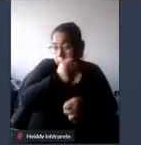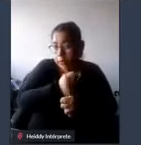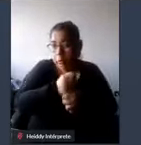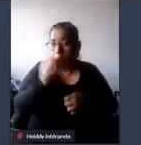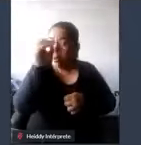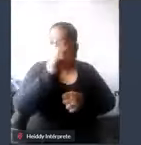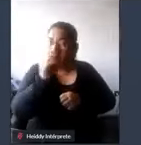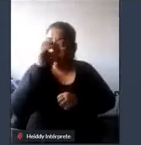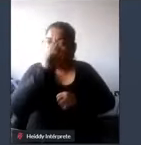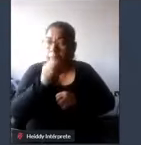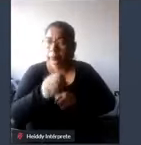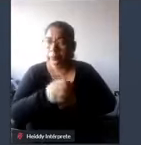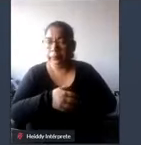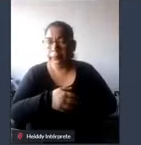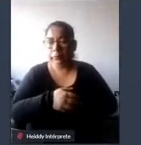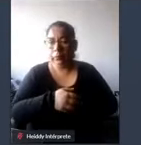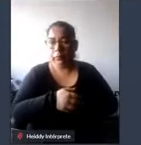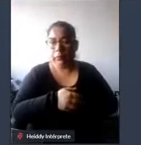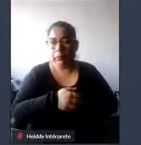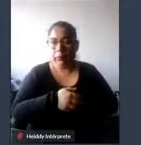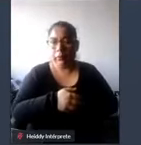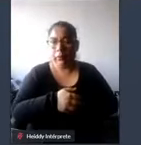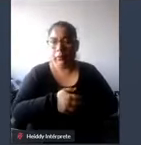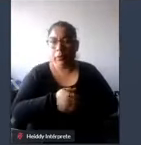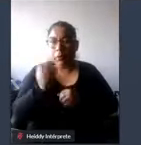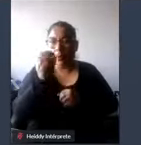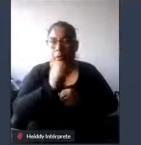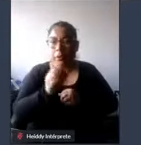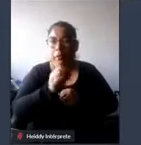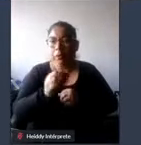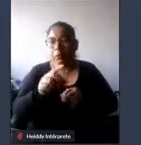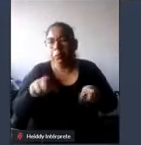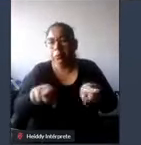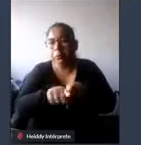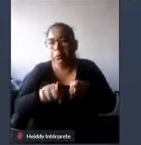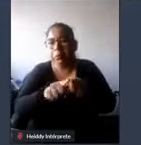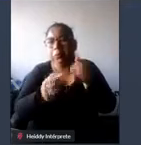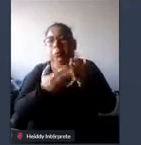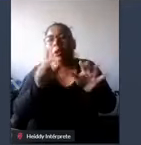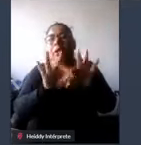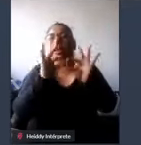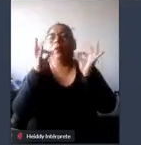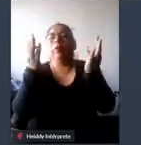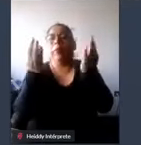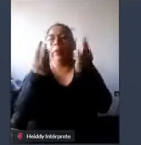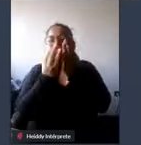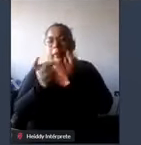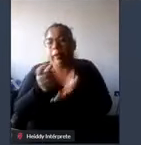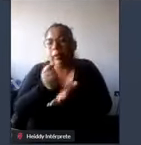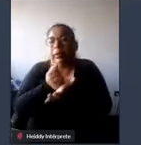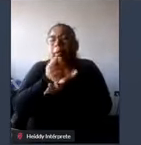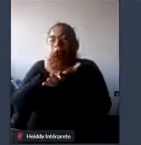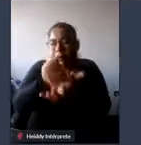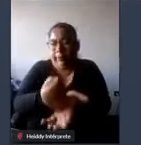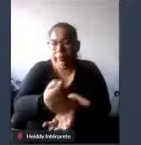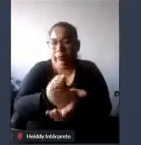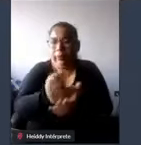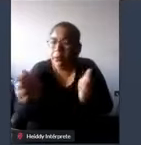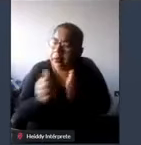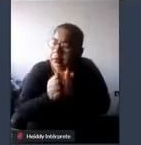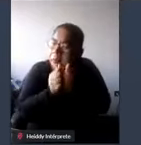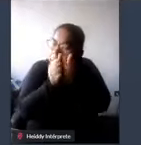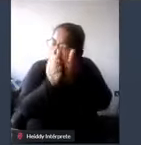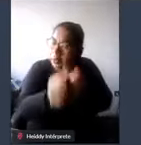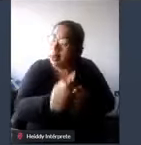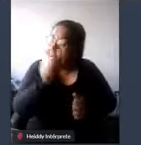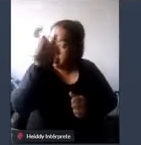que es el caso más común es alguien de la familia que acompaña a esta